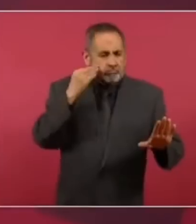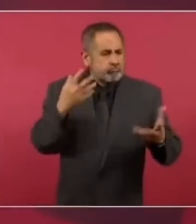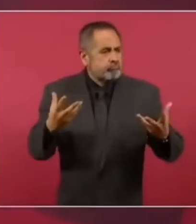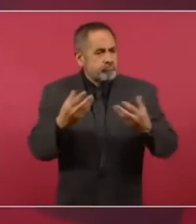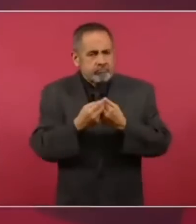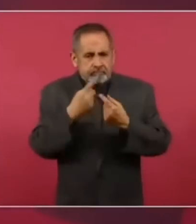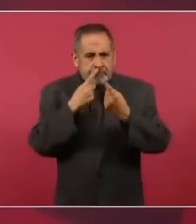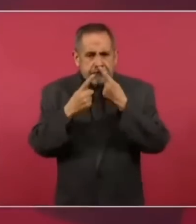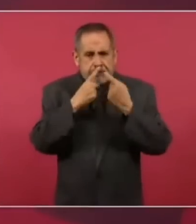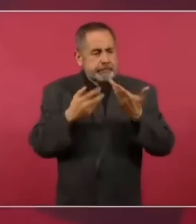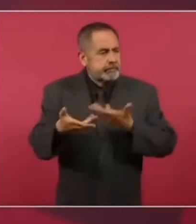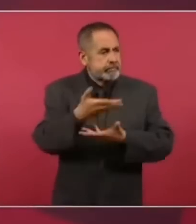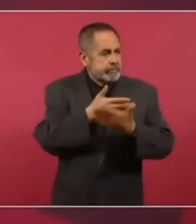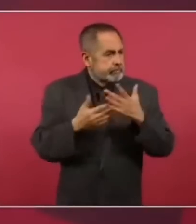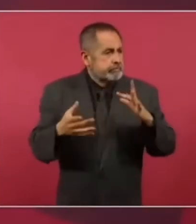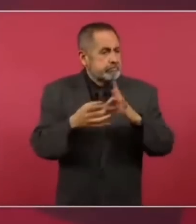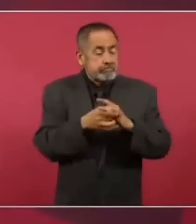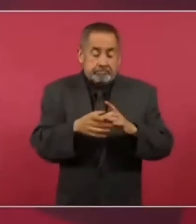atenderlos